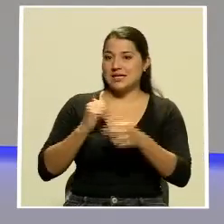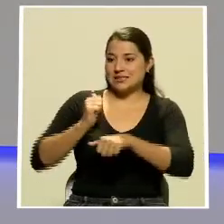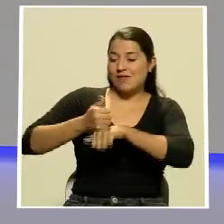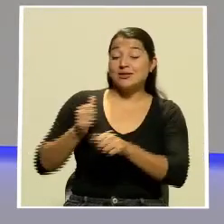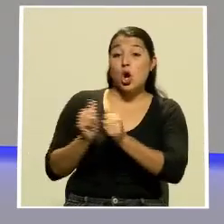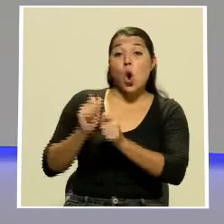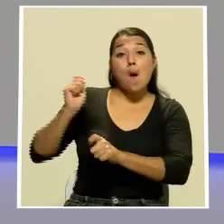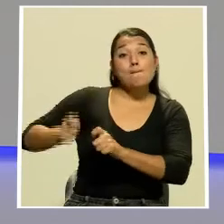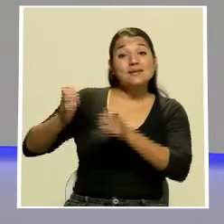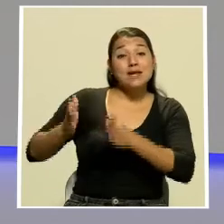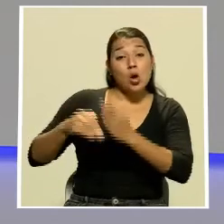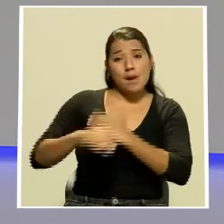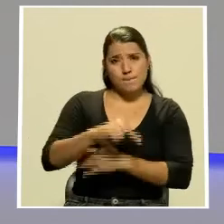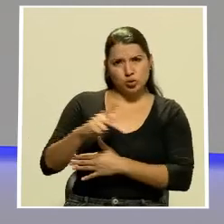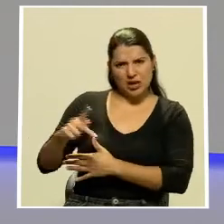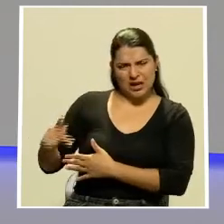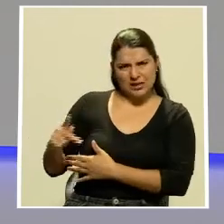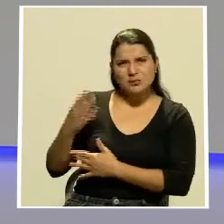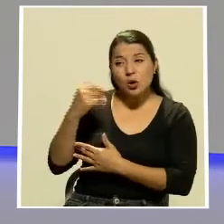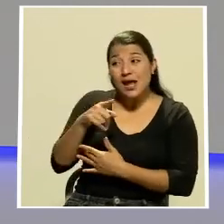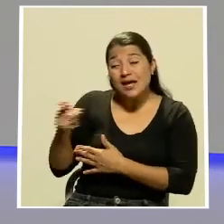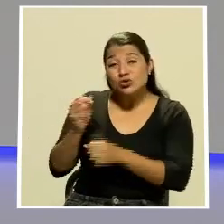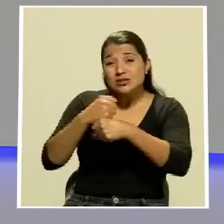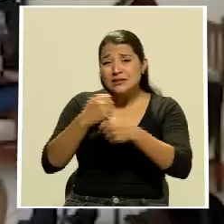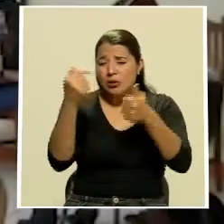valorar una serie de solicitudes por parte de este sector.